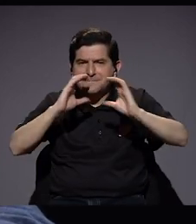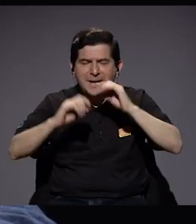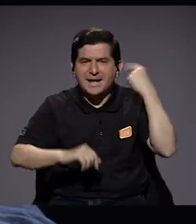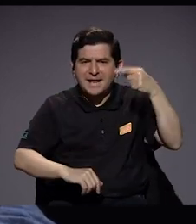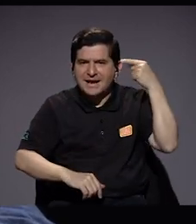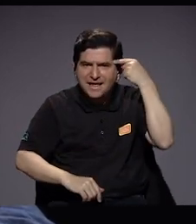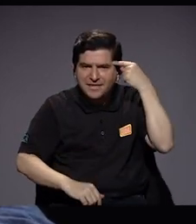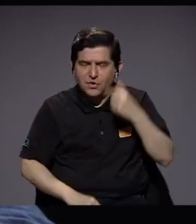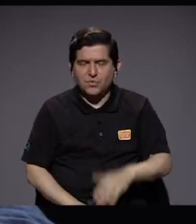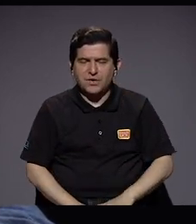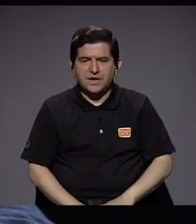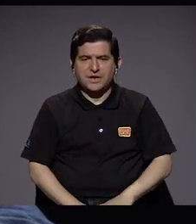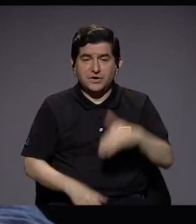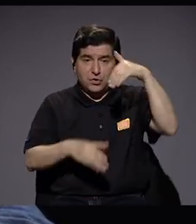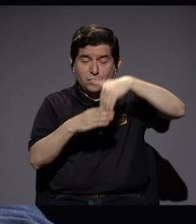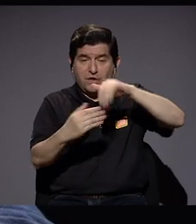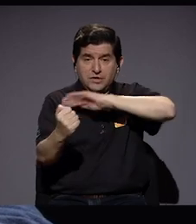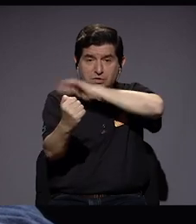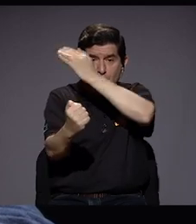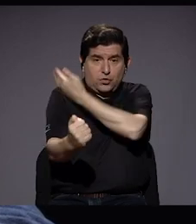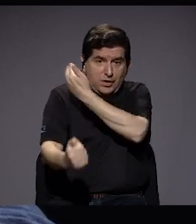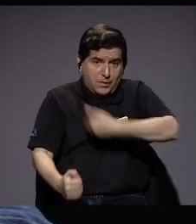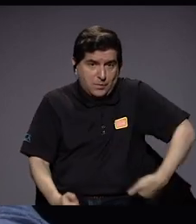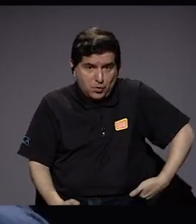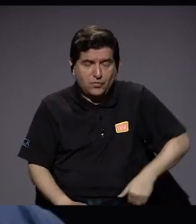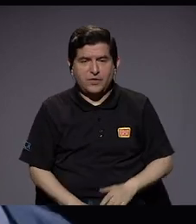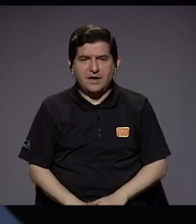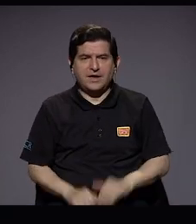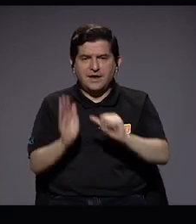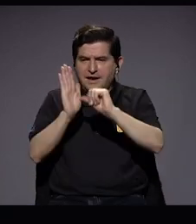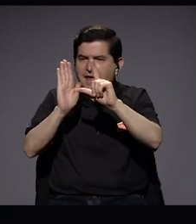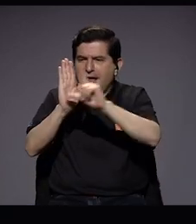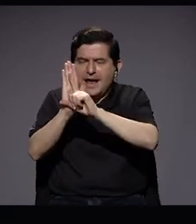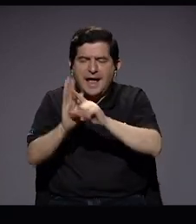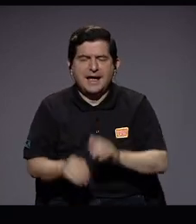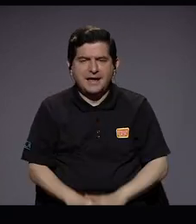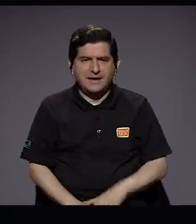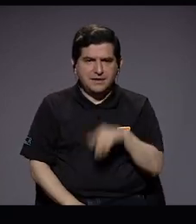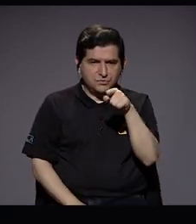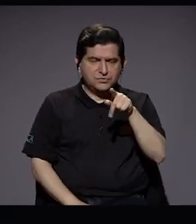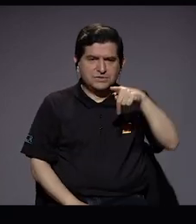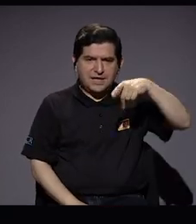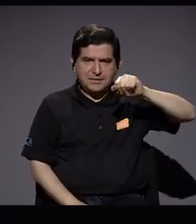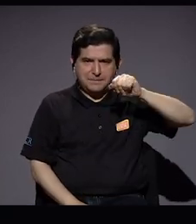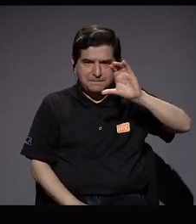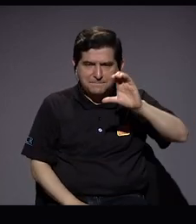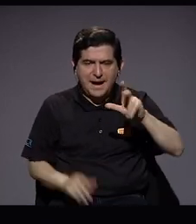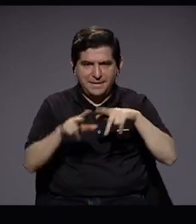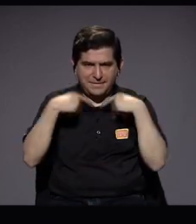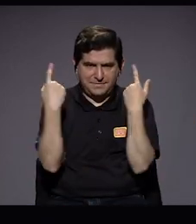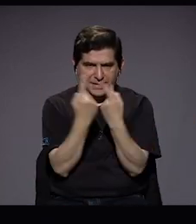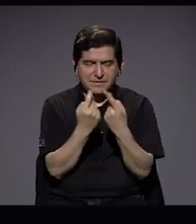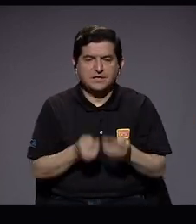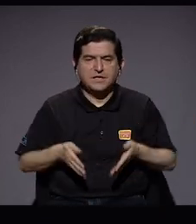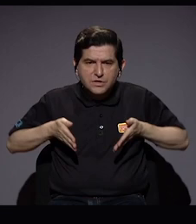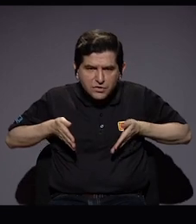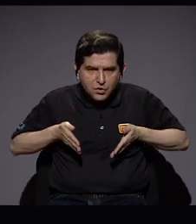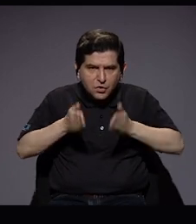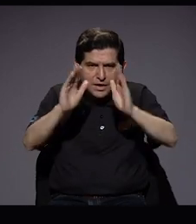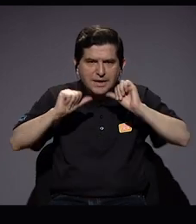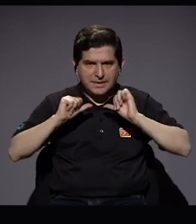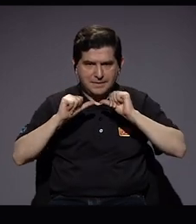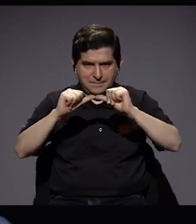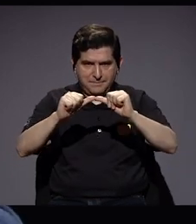en el Ejecutivo. Desde el Legislativo, como Partido de Acción Ciudadana, ¿tienen una clara hoja de ruta para lo que va a ser